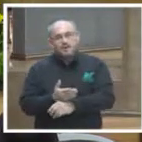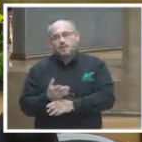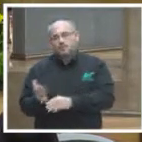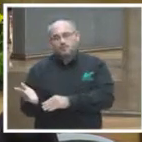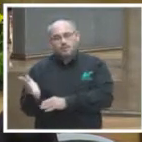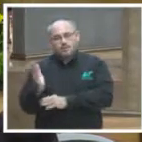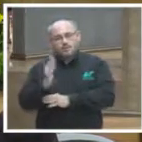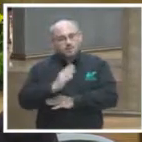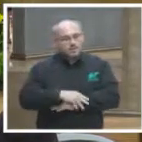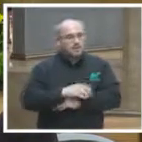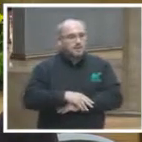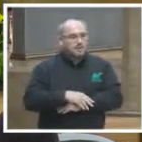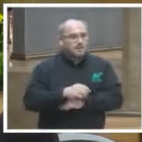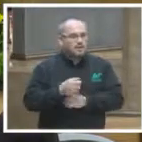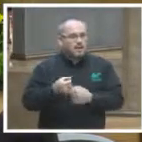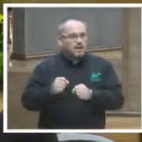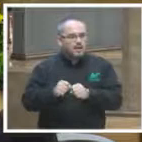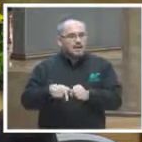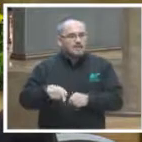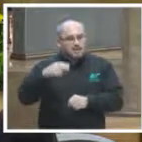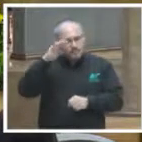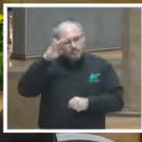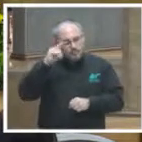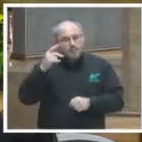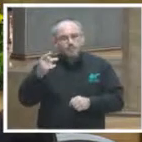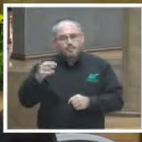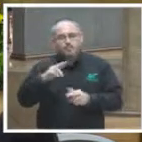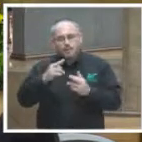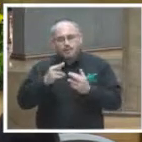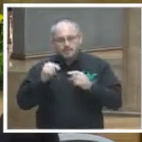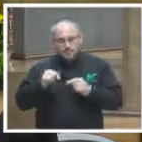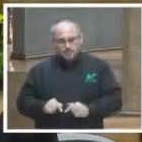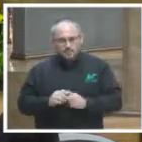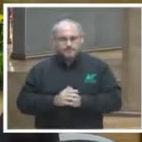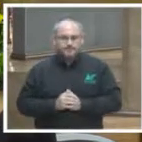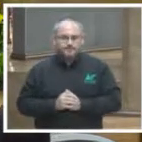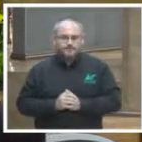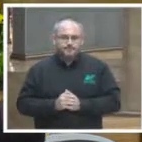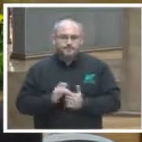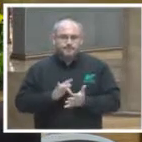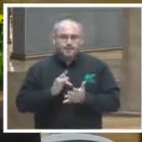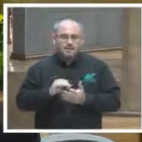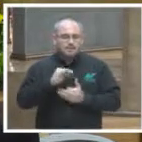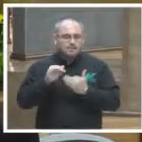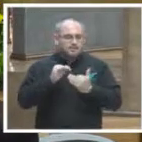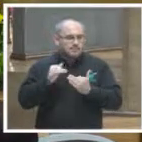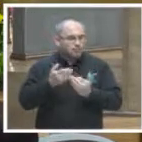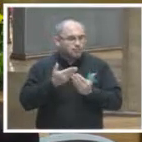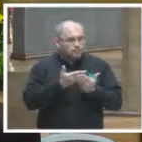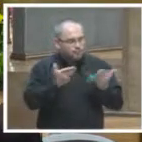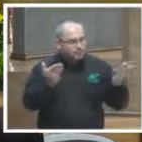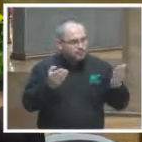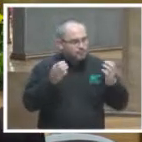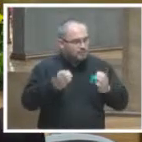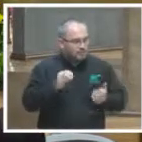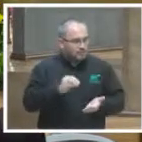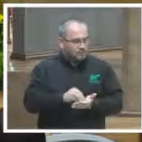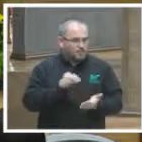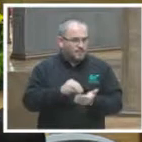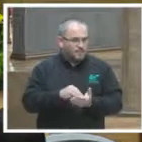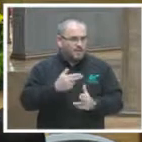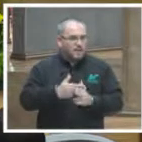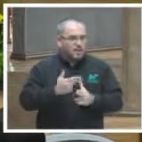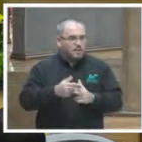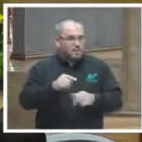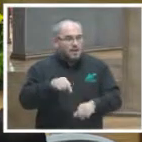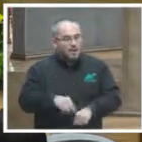gracias a la sala regional monterrey por recibirnos gracias a todas y todos ustedes que están todavía hasta ahora